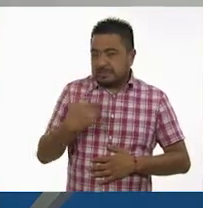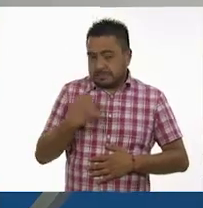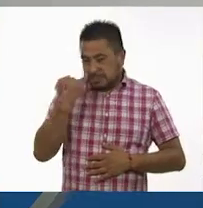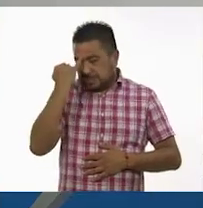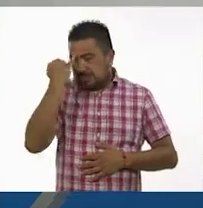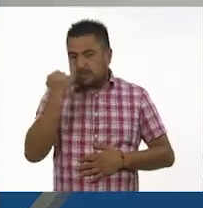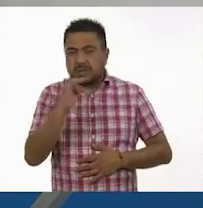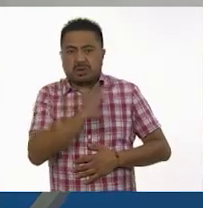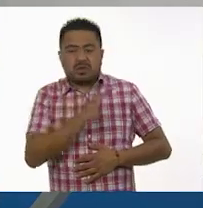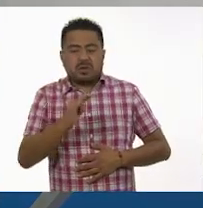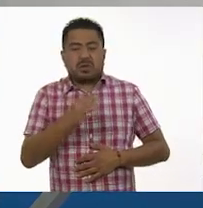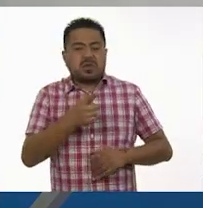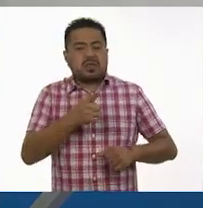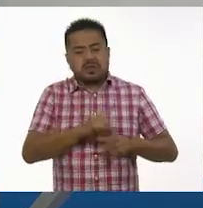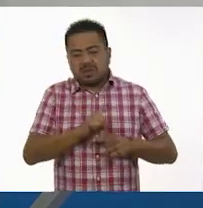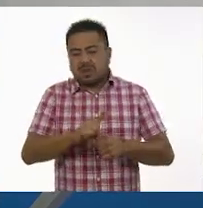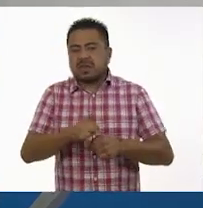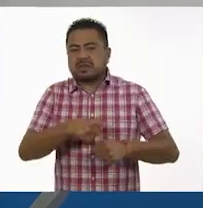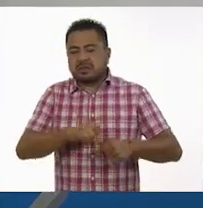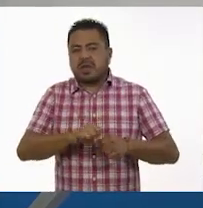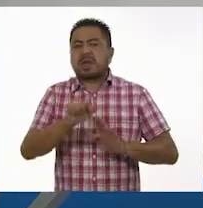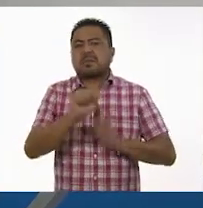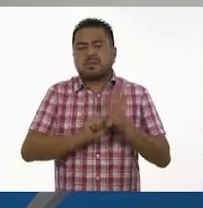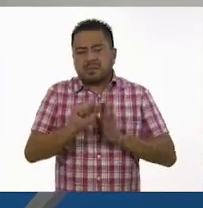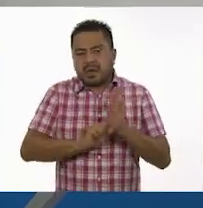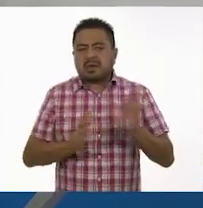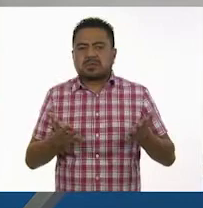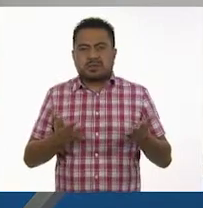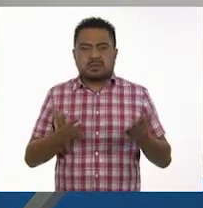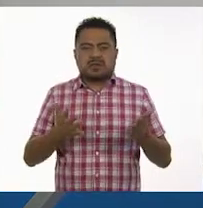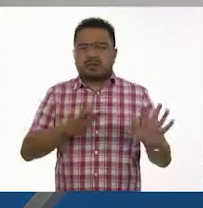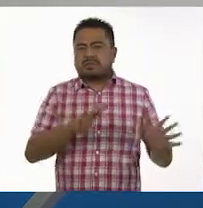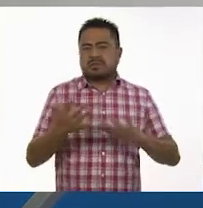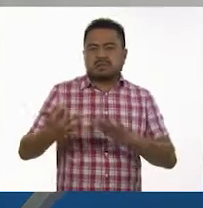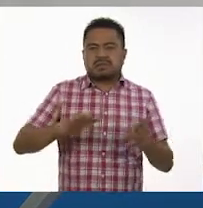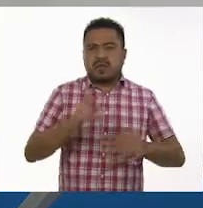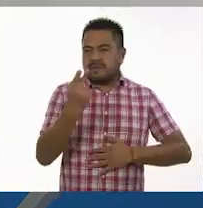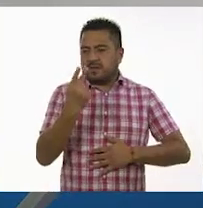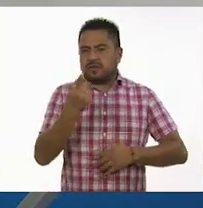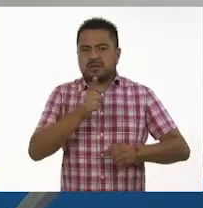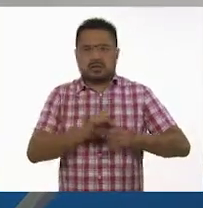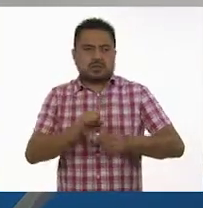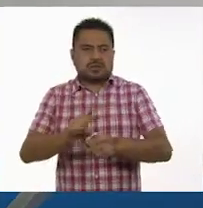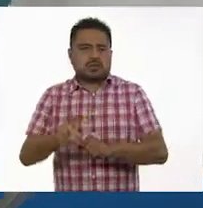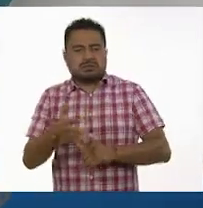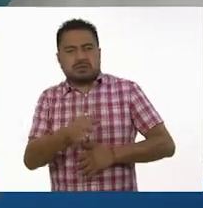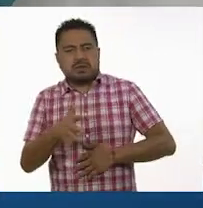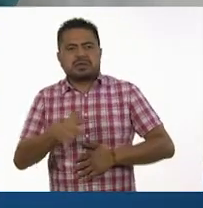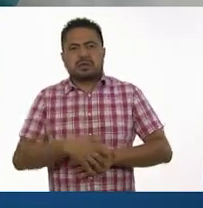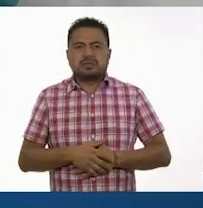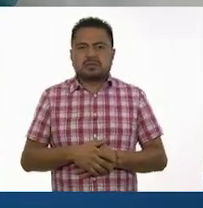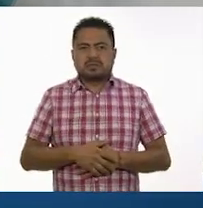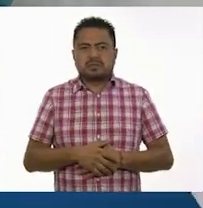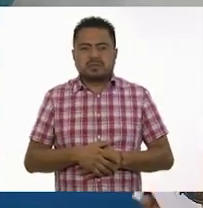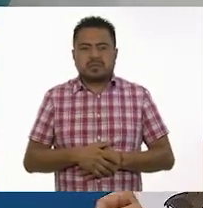me imagino que como... días, semanas, meses. Unos 25 días aproximadamente. Ok, vamos a poner.